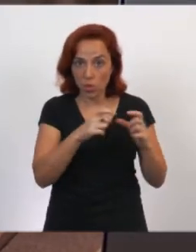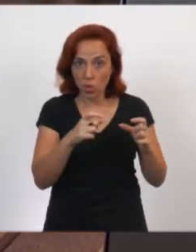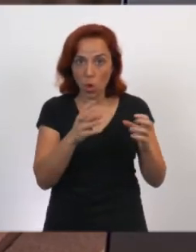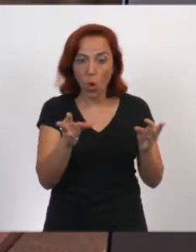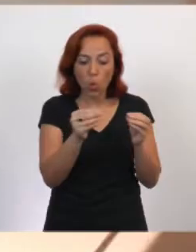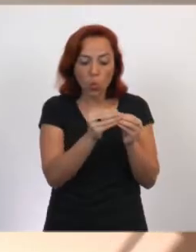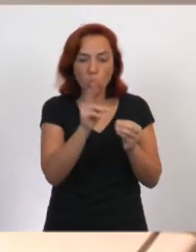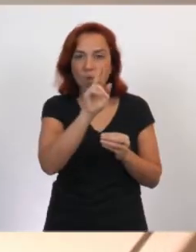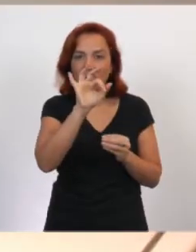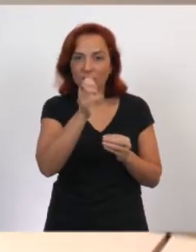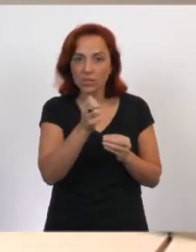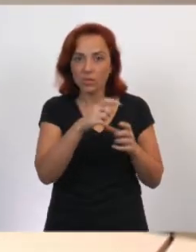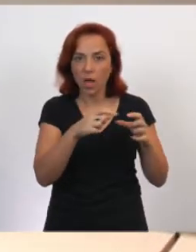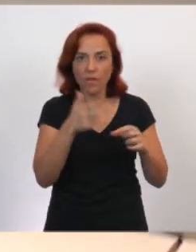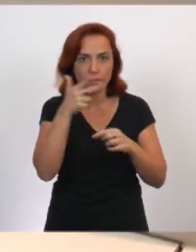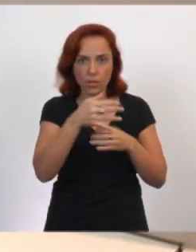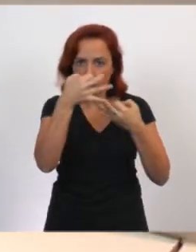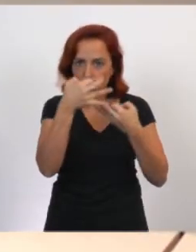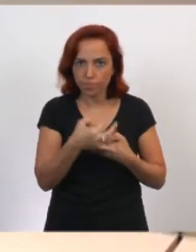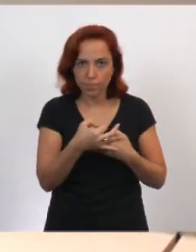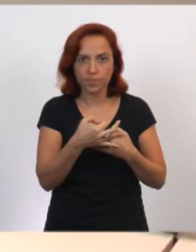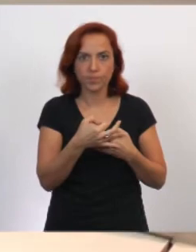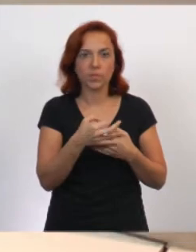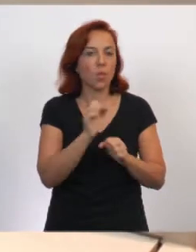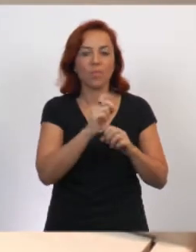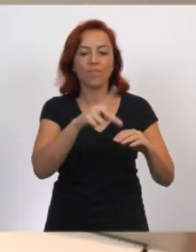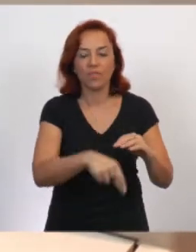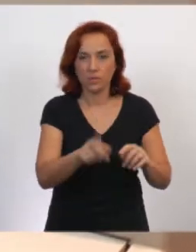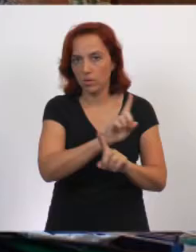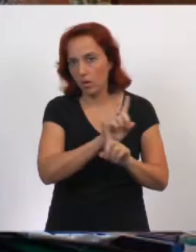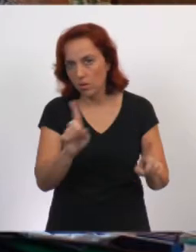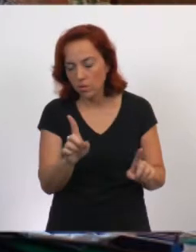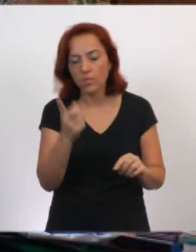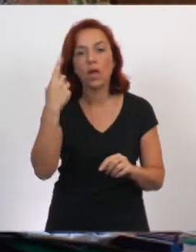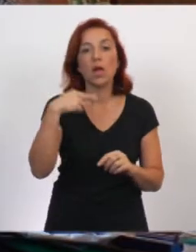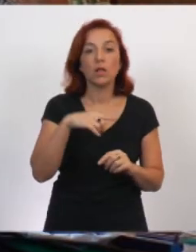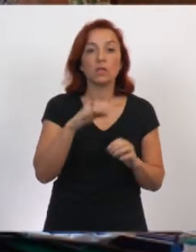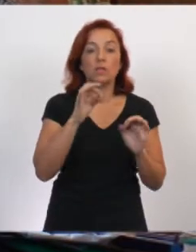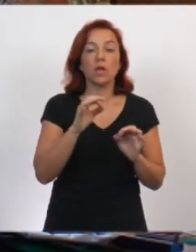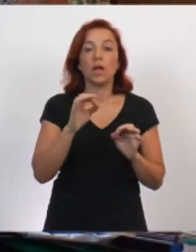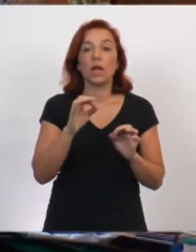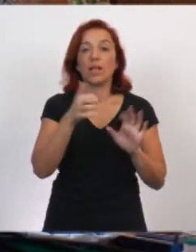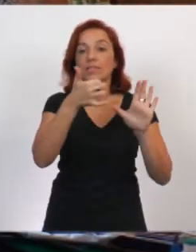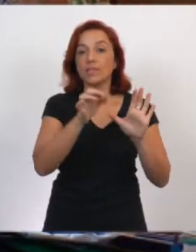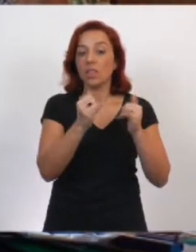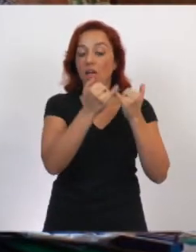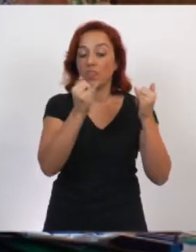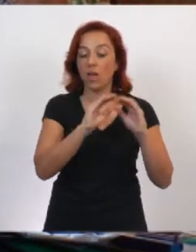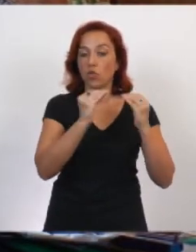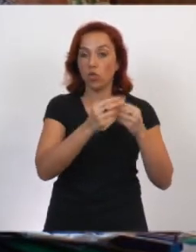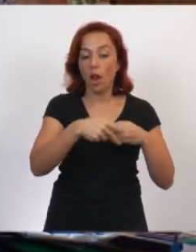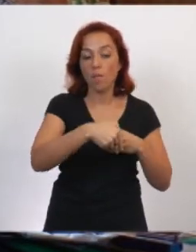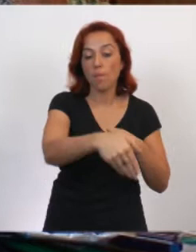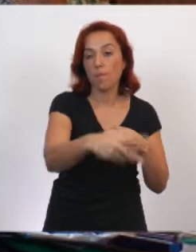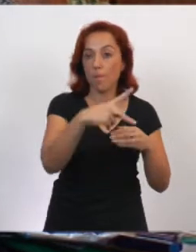acompañado de su visa que tiene que estar en vigencia, en tiempo y forma expedida y en vigencia. 60